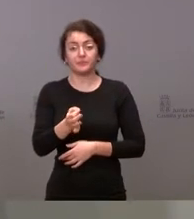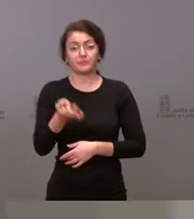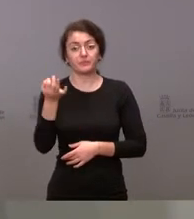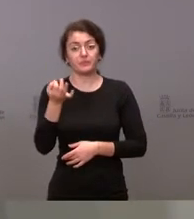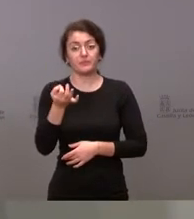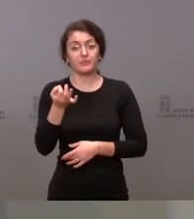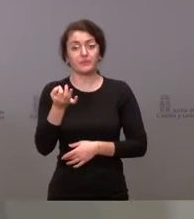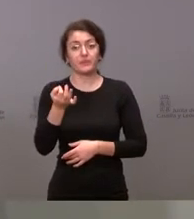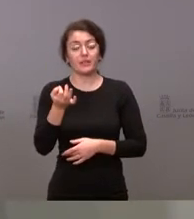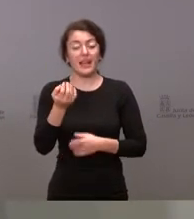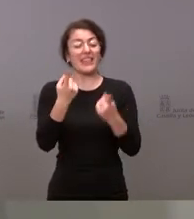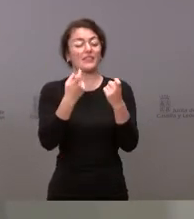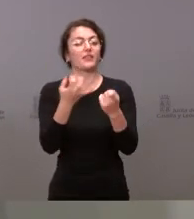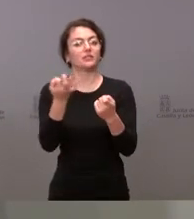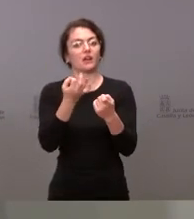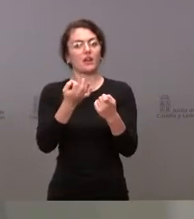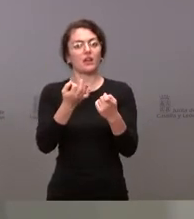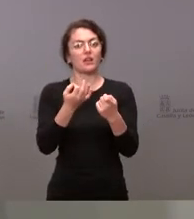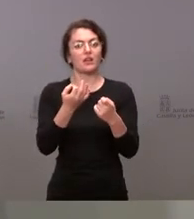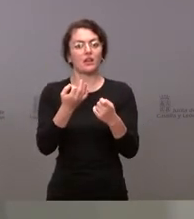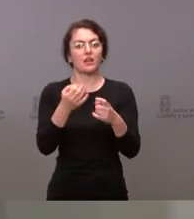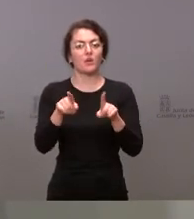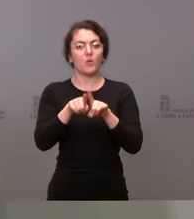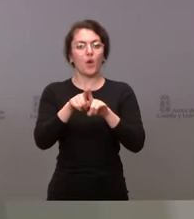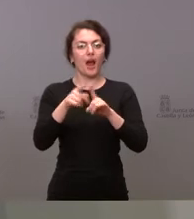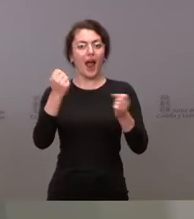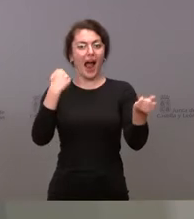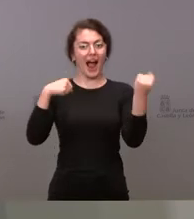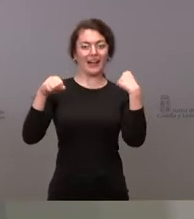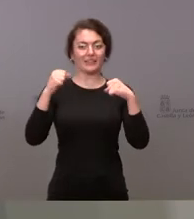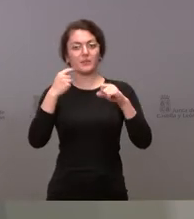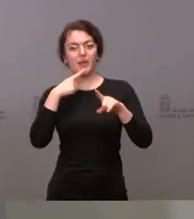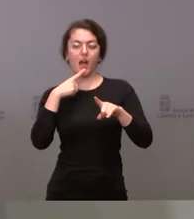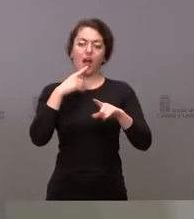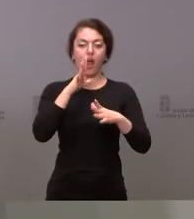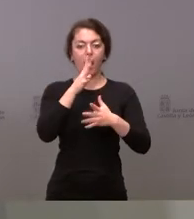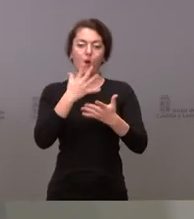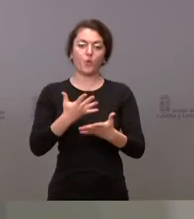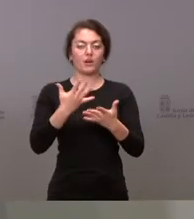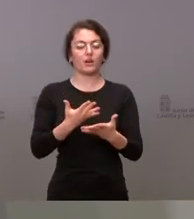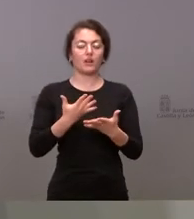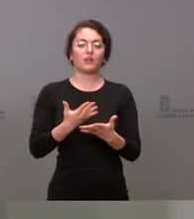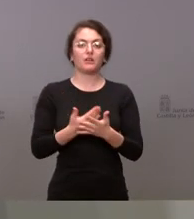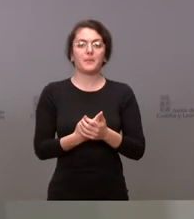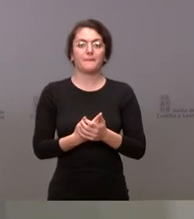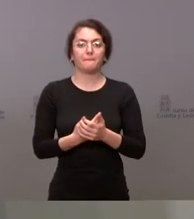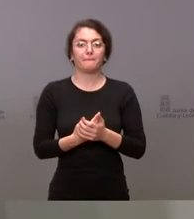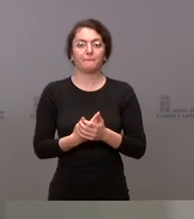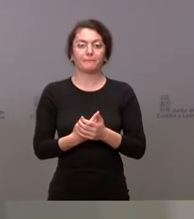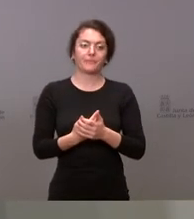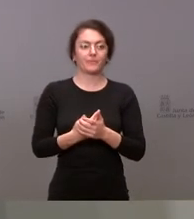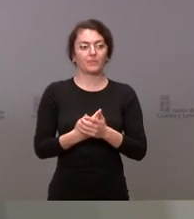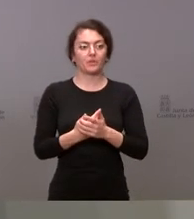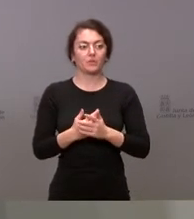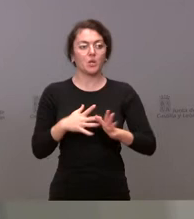tener una actividad en este momento con el menor grado de ansiedad